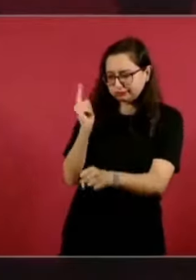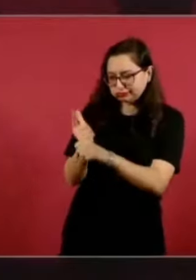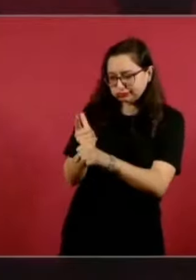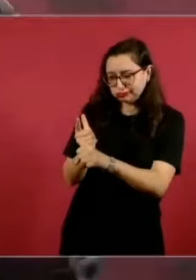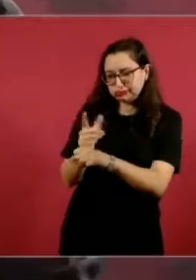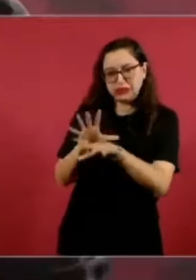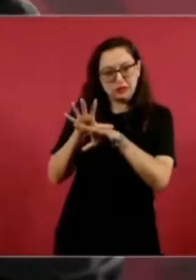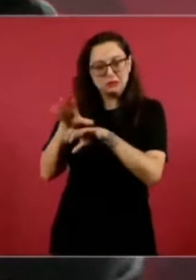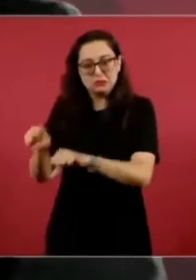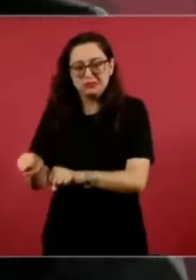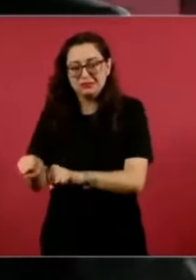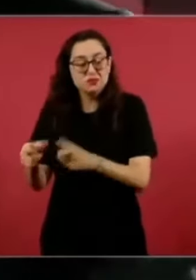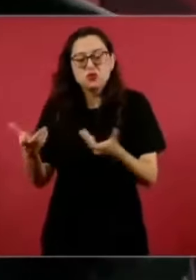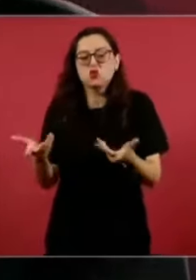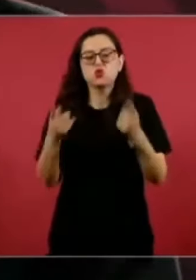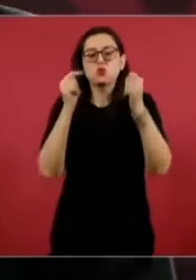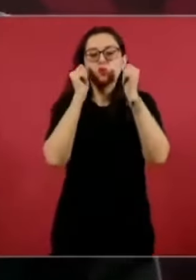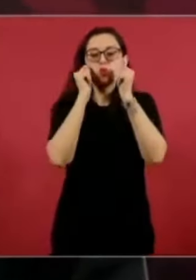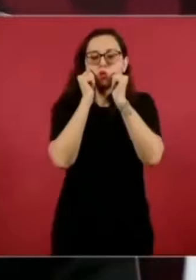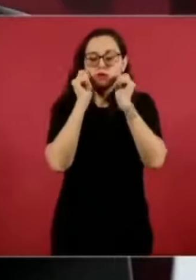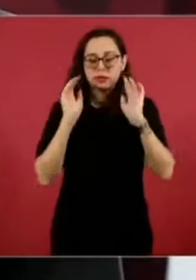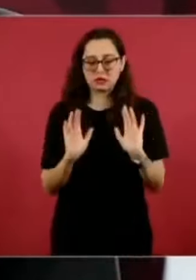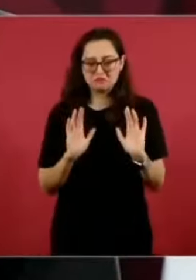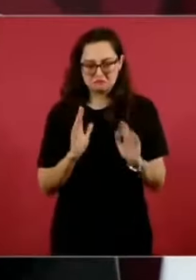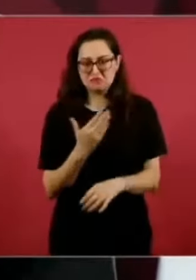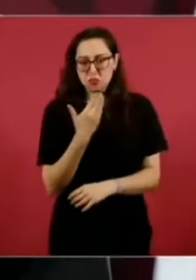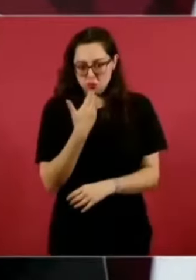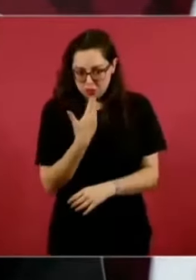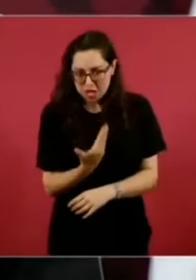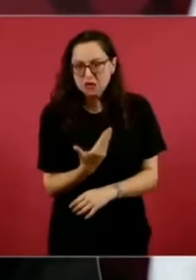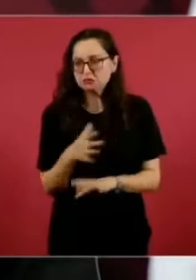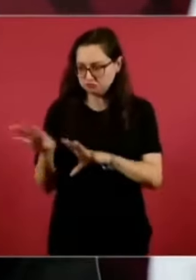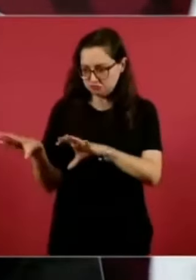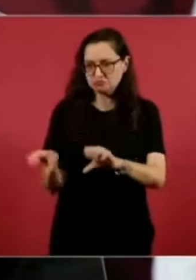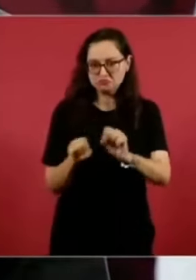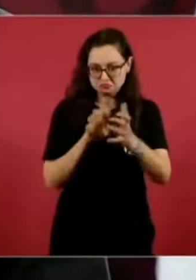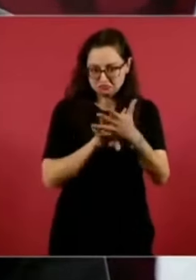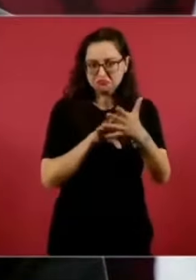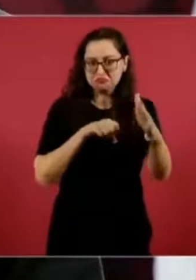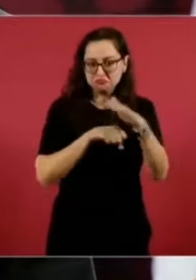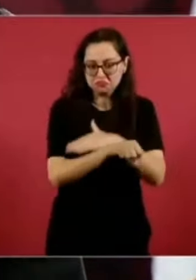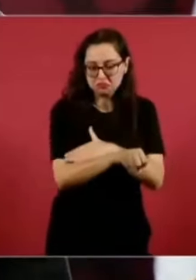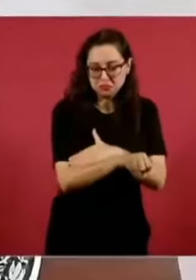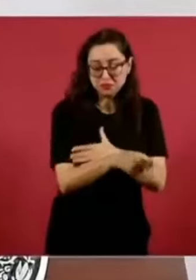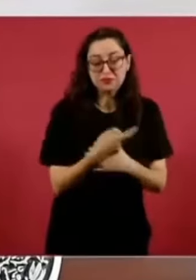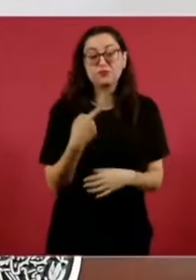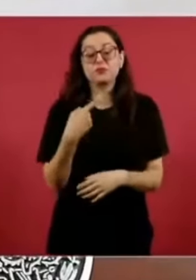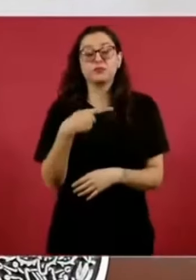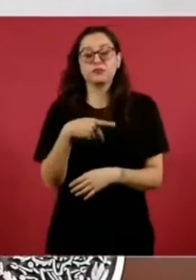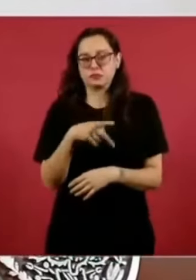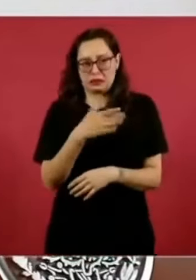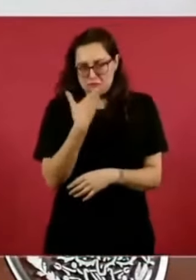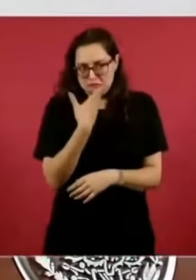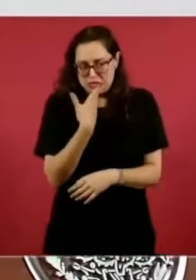sin restar mérito a eso, hay que también pensar en dos cosas.